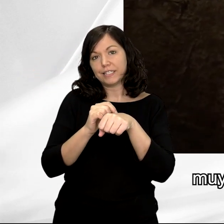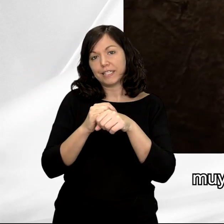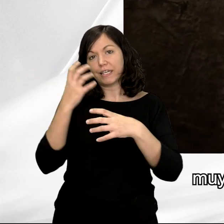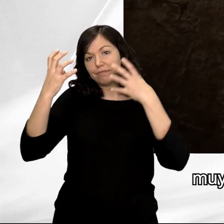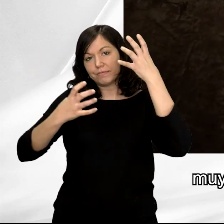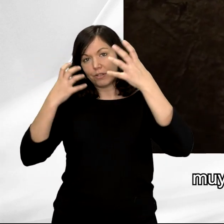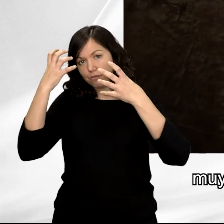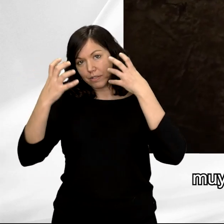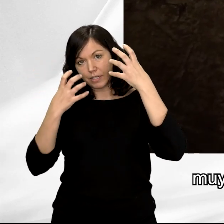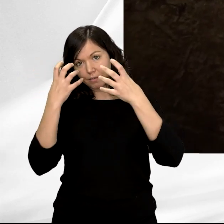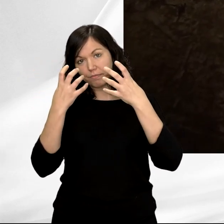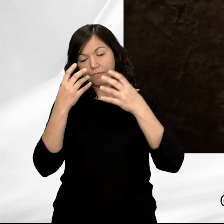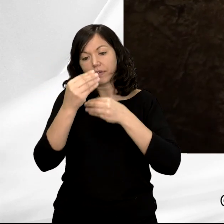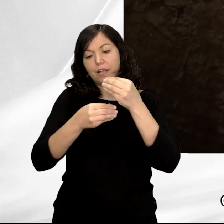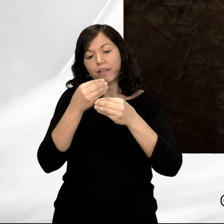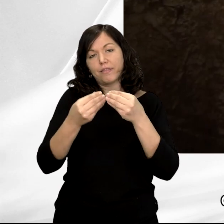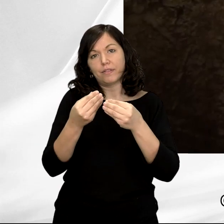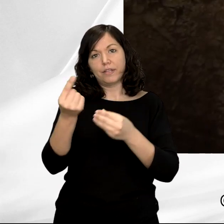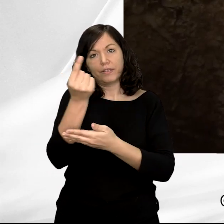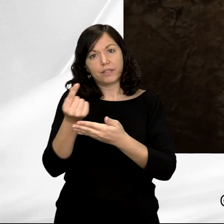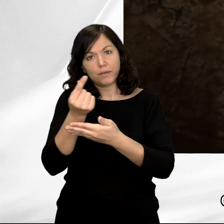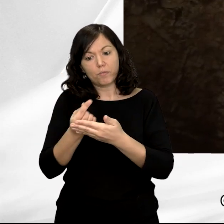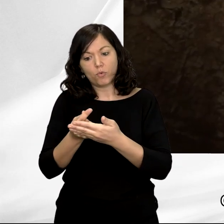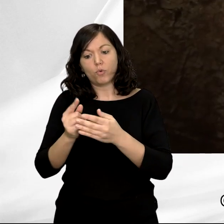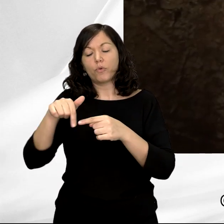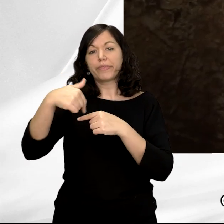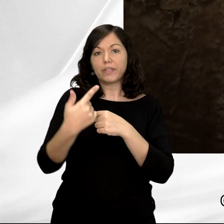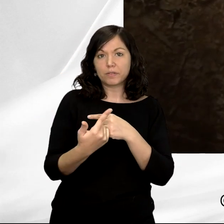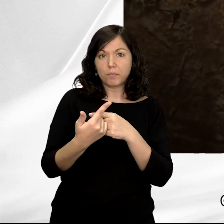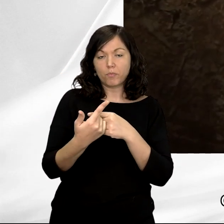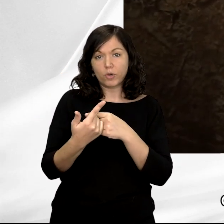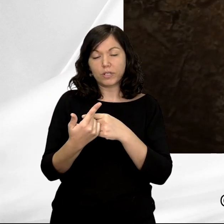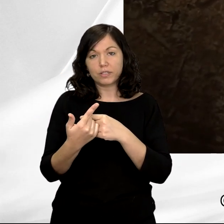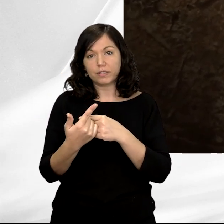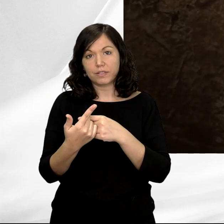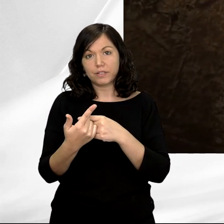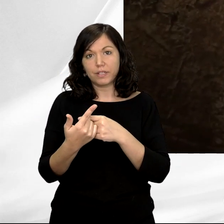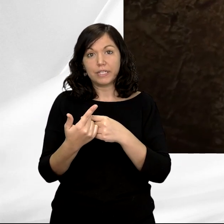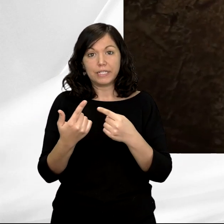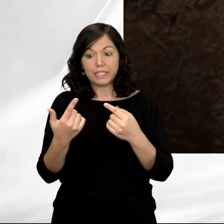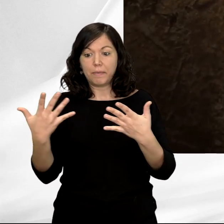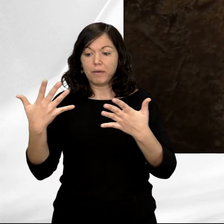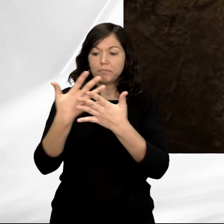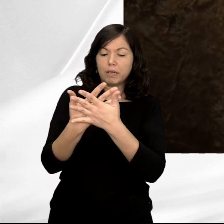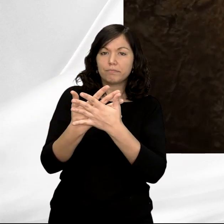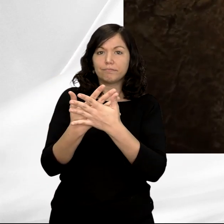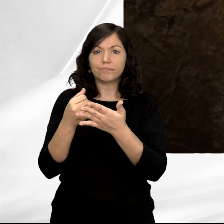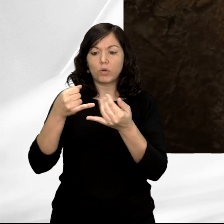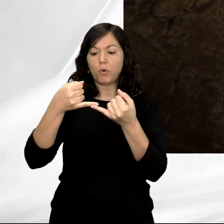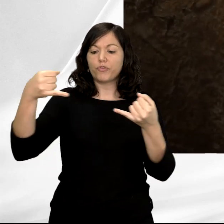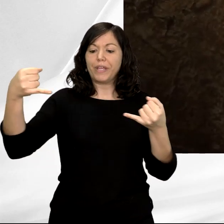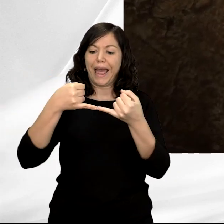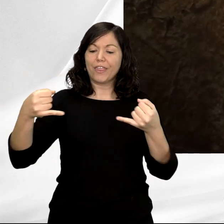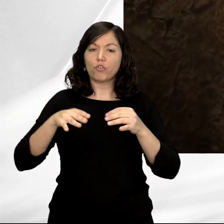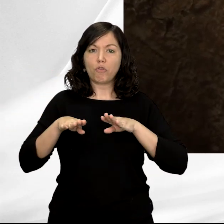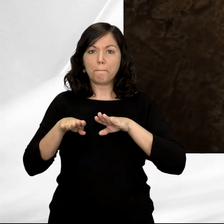de este conjunto. La zona del cuello vendría por aquí, donde marca la sombra y justo por encima se van superponiendo una serie de trazos paralelos